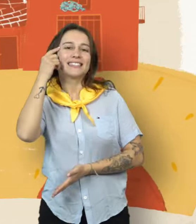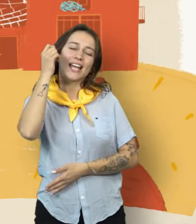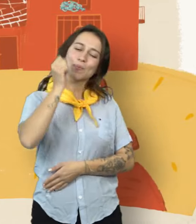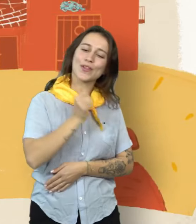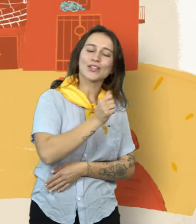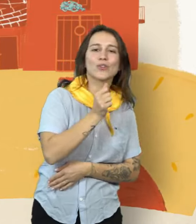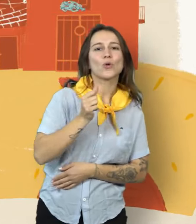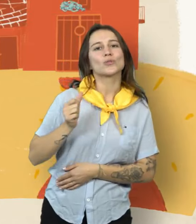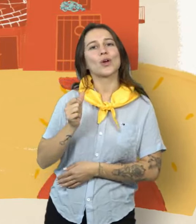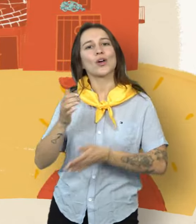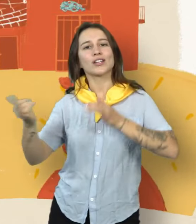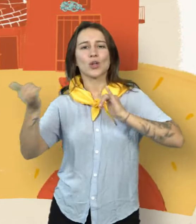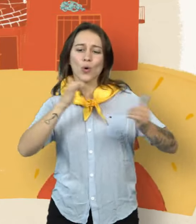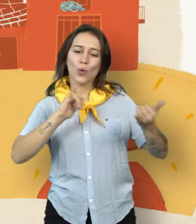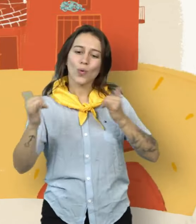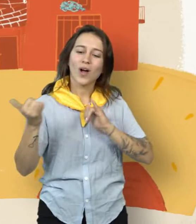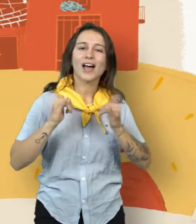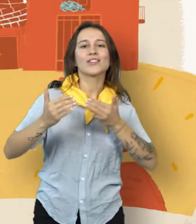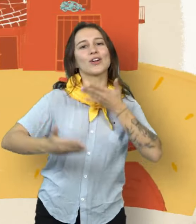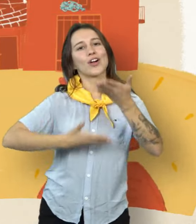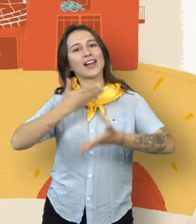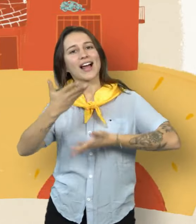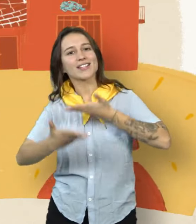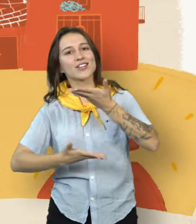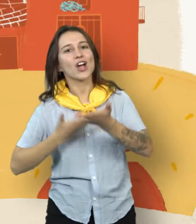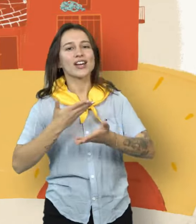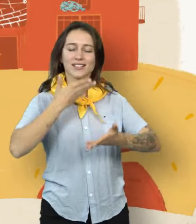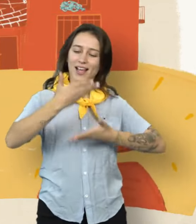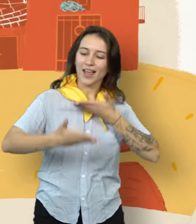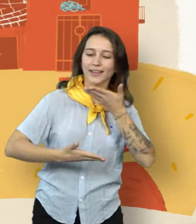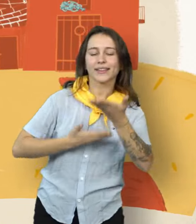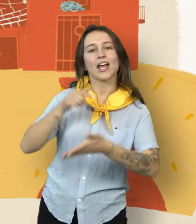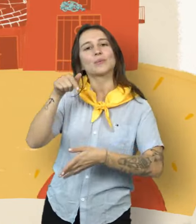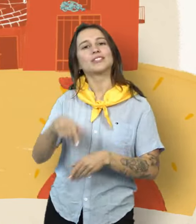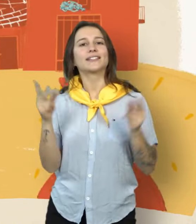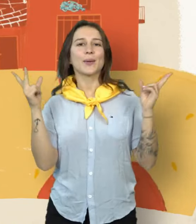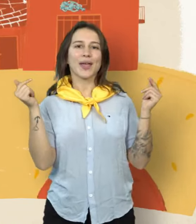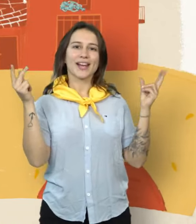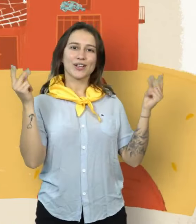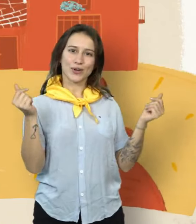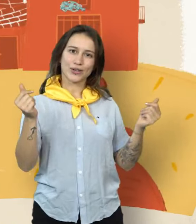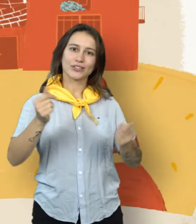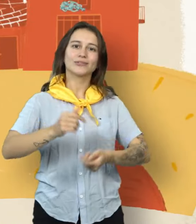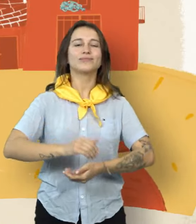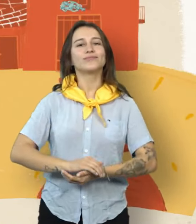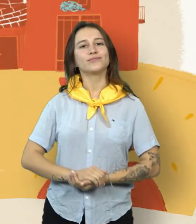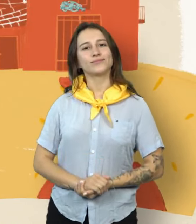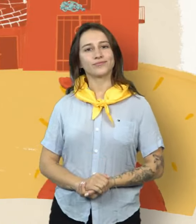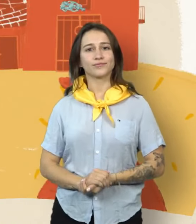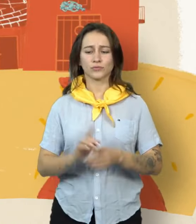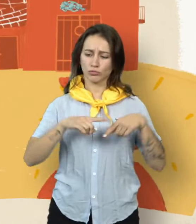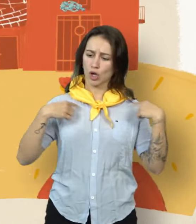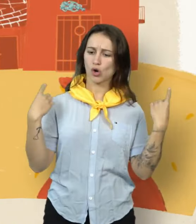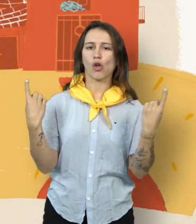pensemos las soluciones, jugando con las canciones, cantamos este pericón. ¡Una